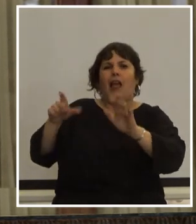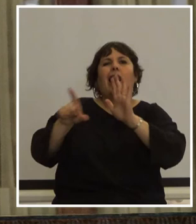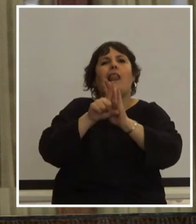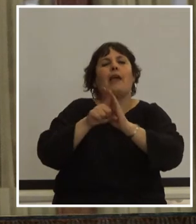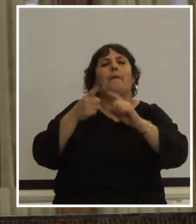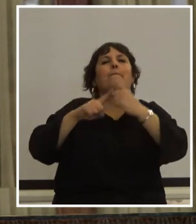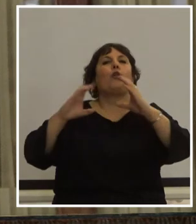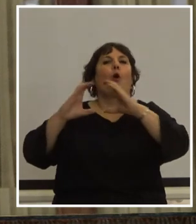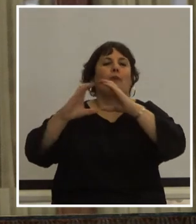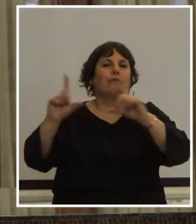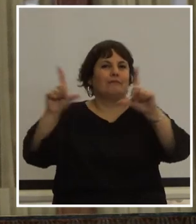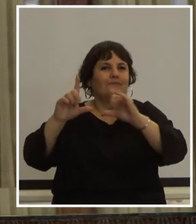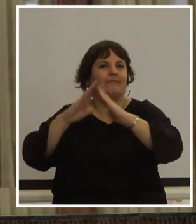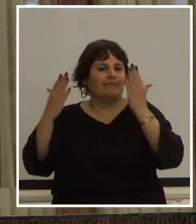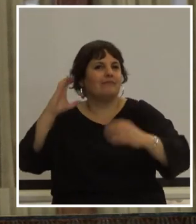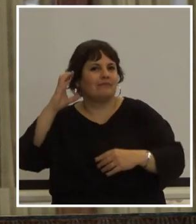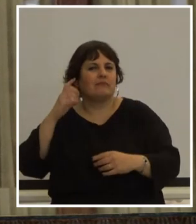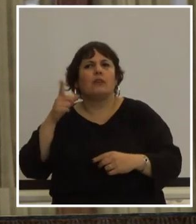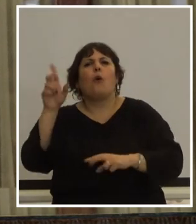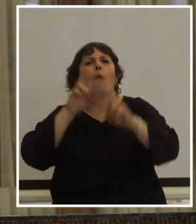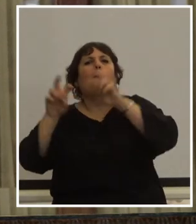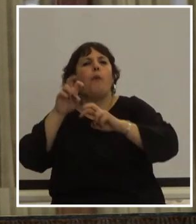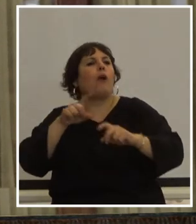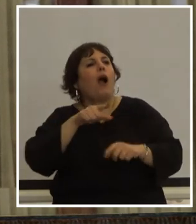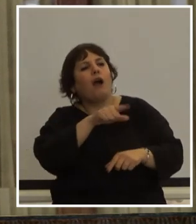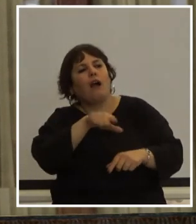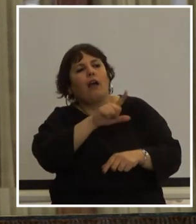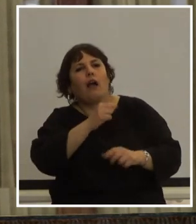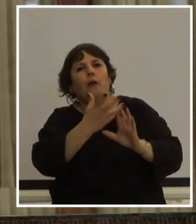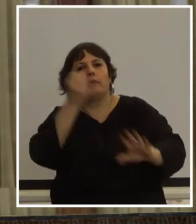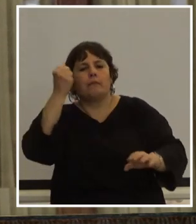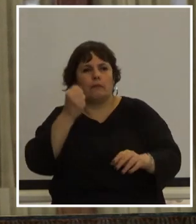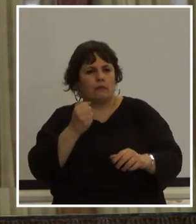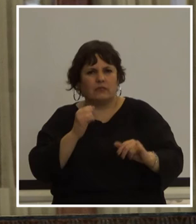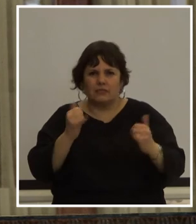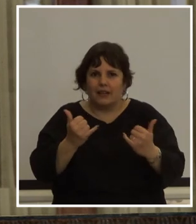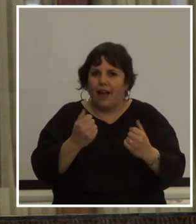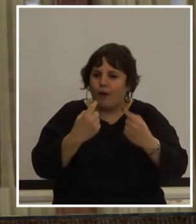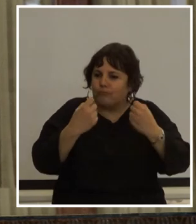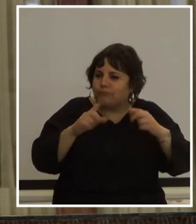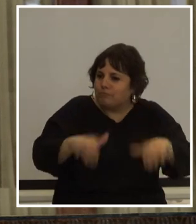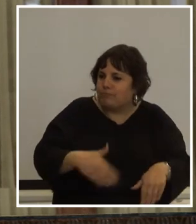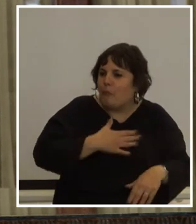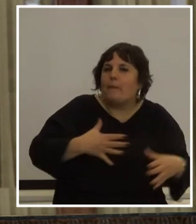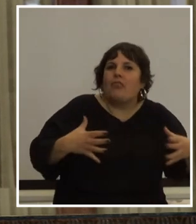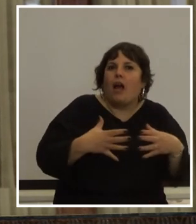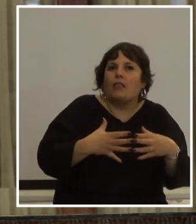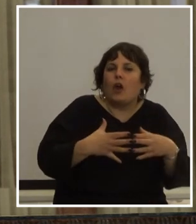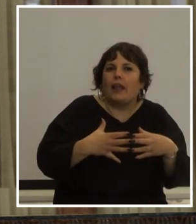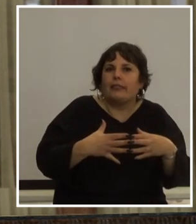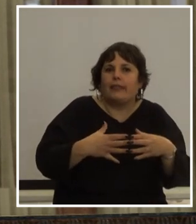comunicación audiovisual que pretende expropiar a la democracia un bien de propiedad colectiva